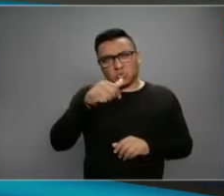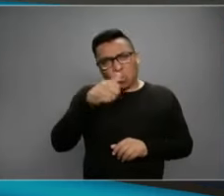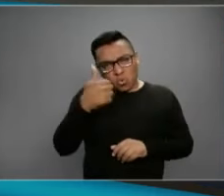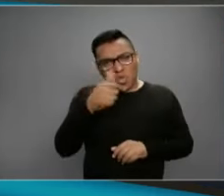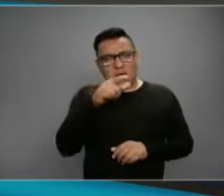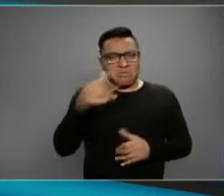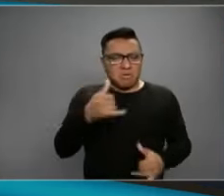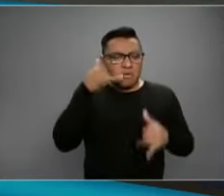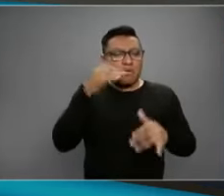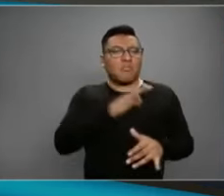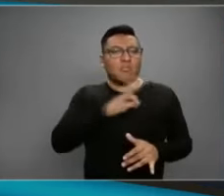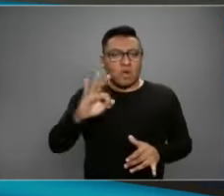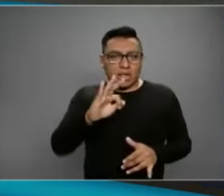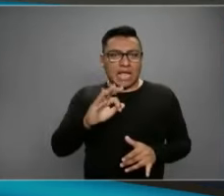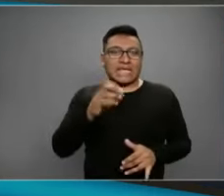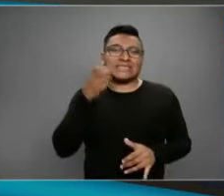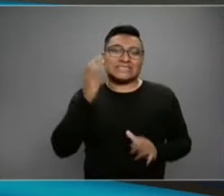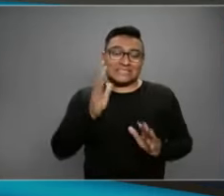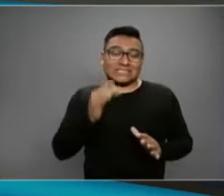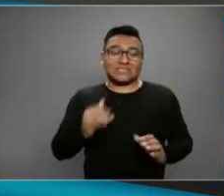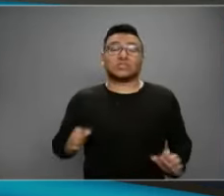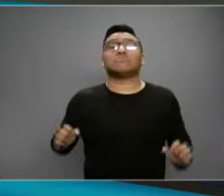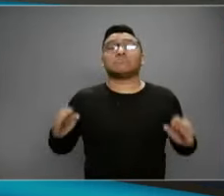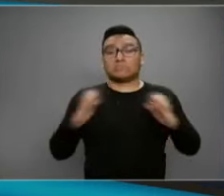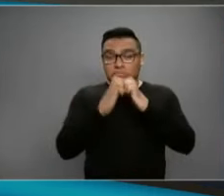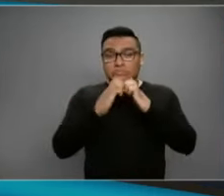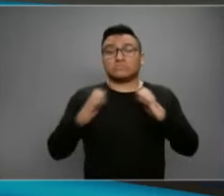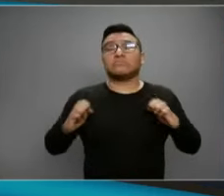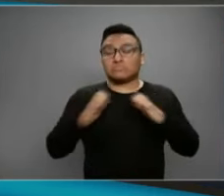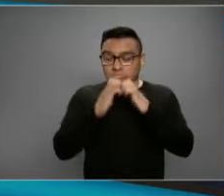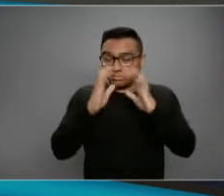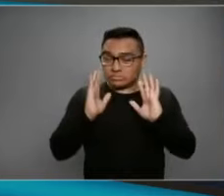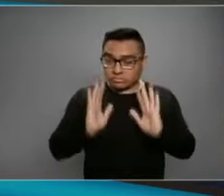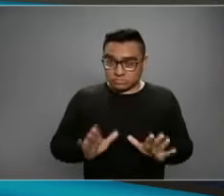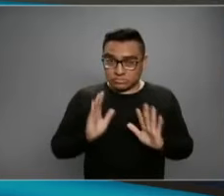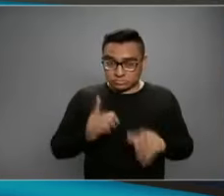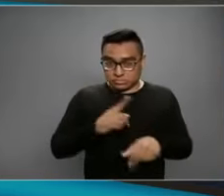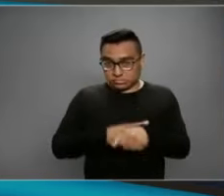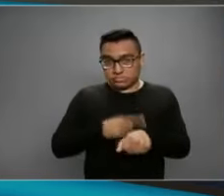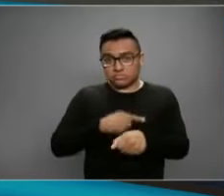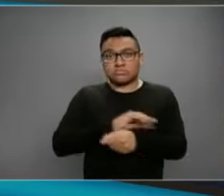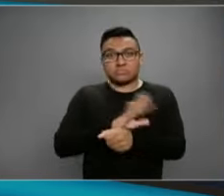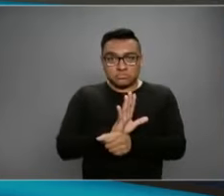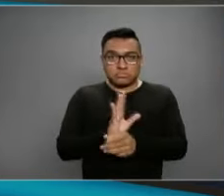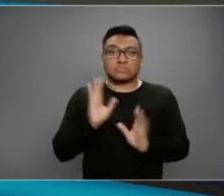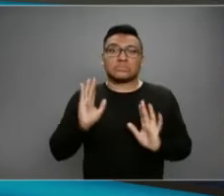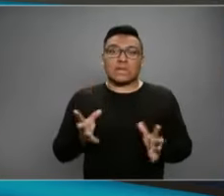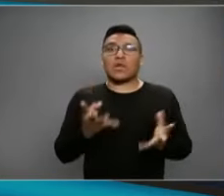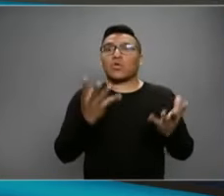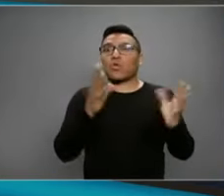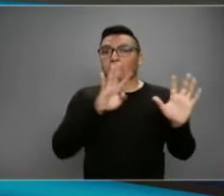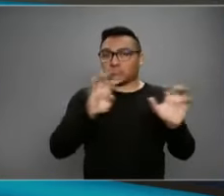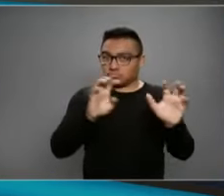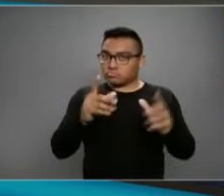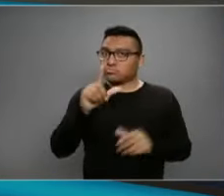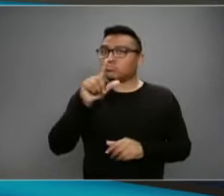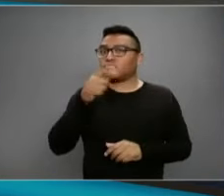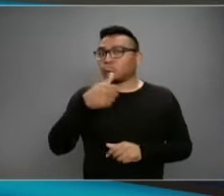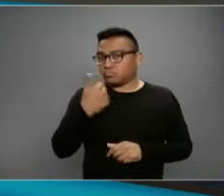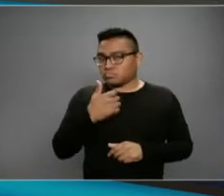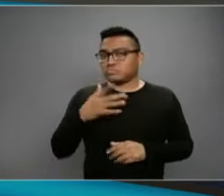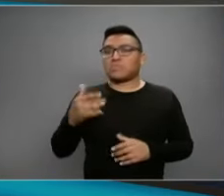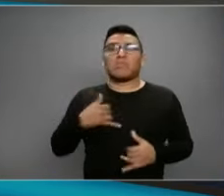puede llamar al 911. Eso se convierte en una emergencia. Sí, es una emergencia de salud y el 911 está listo para